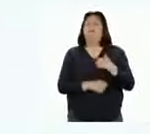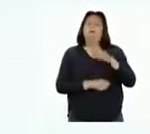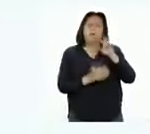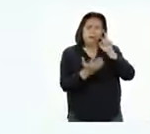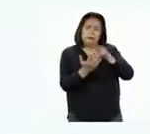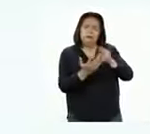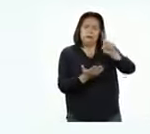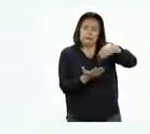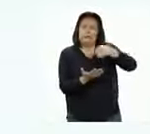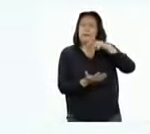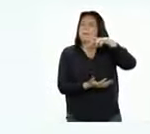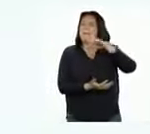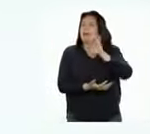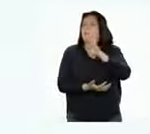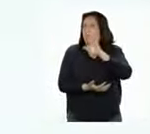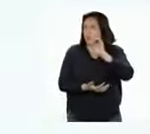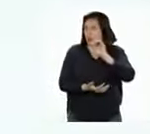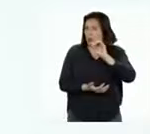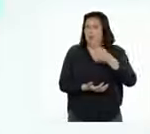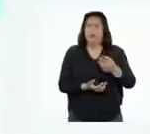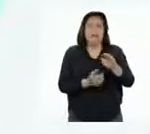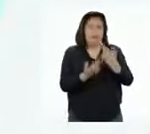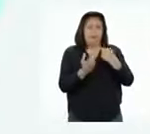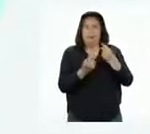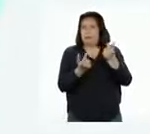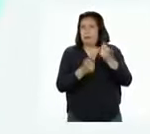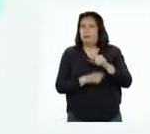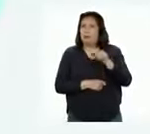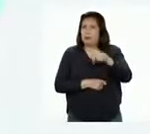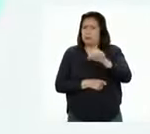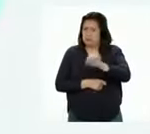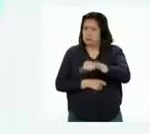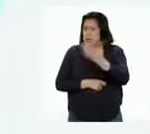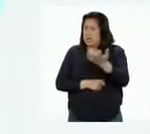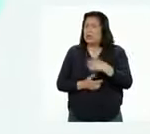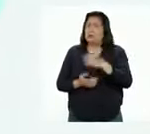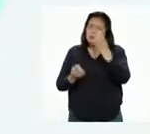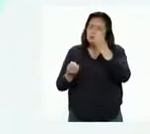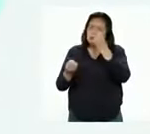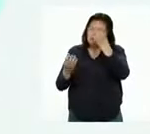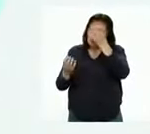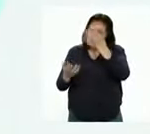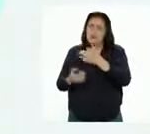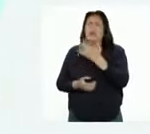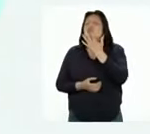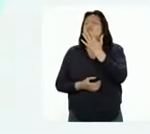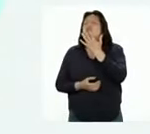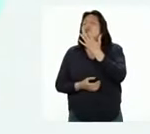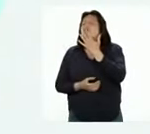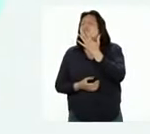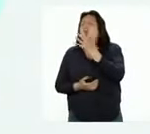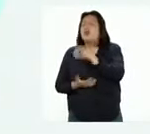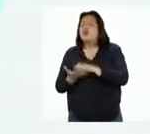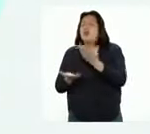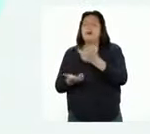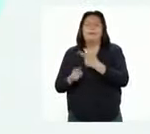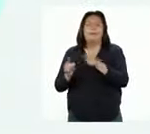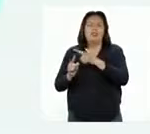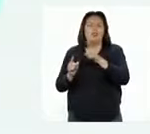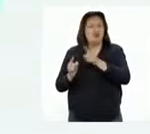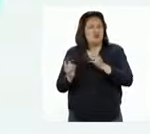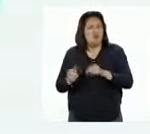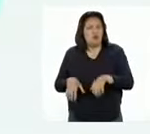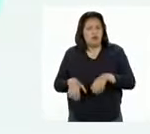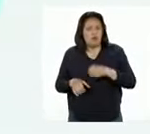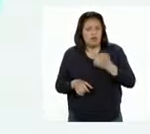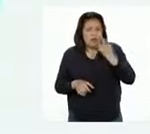veamos qué dice Pablo, quien nos ha respondido al toque. Hay información sobre el color de su pelaje, pero no sobre la altura del oso de